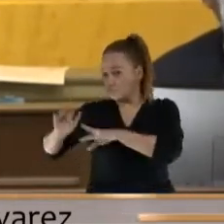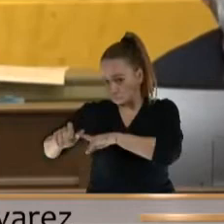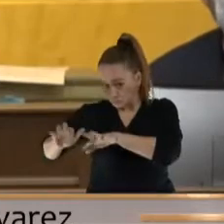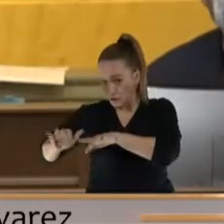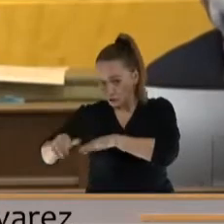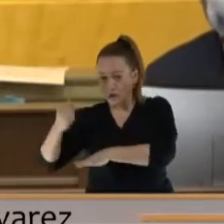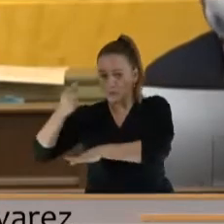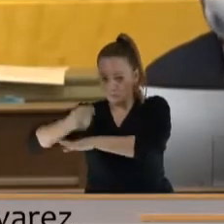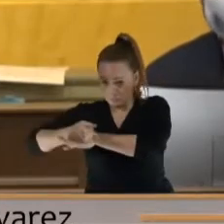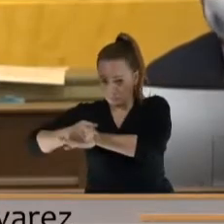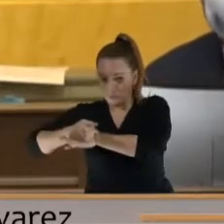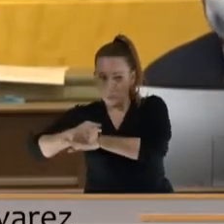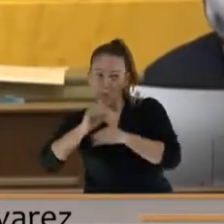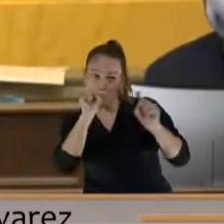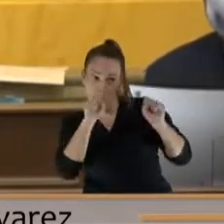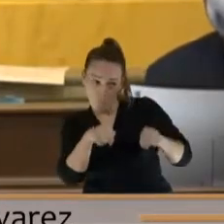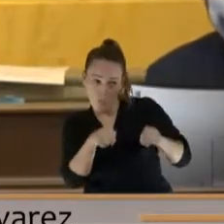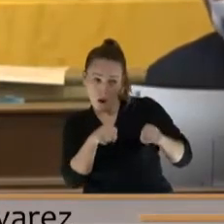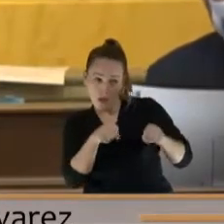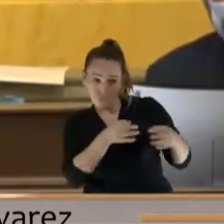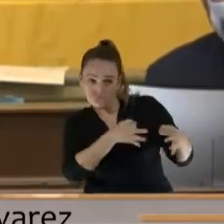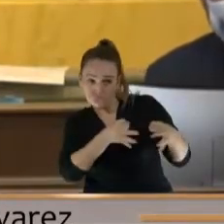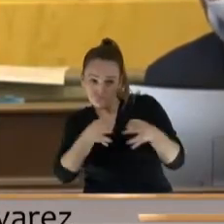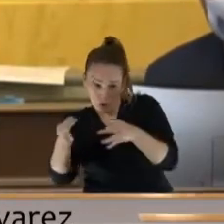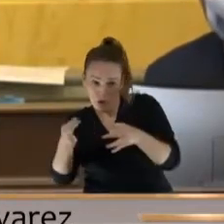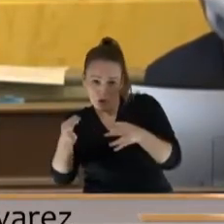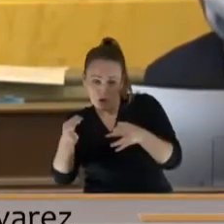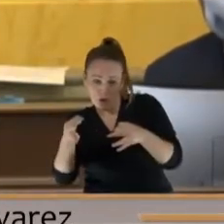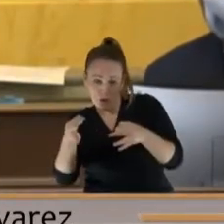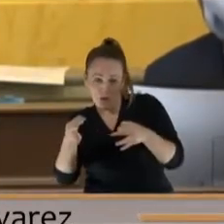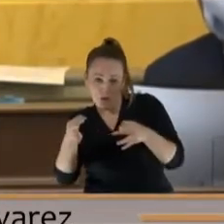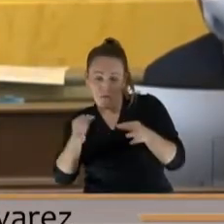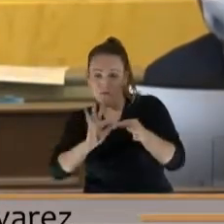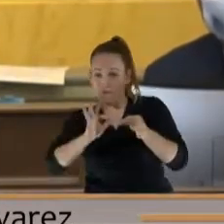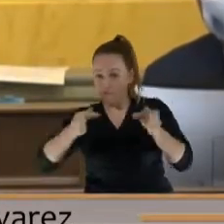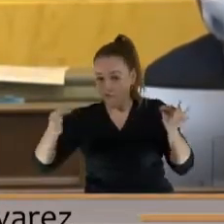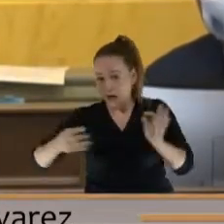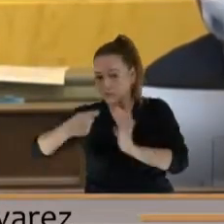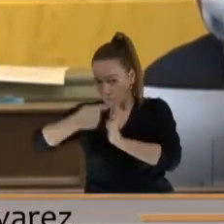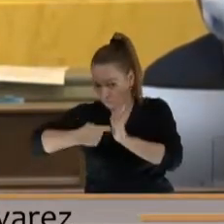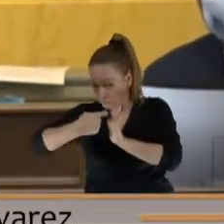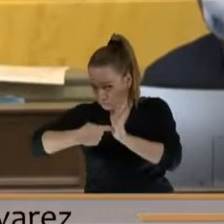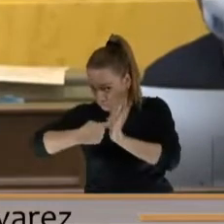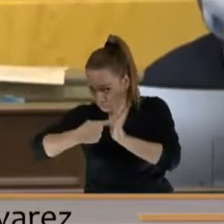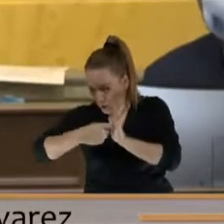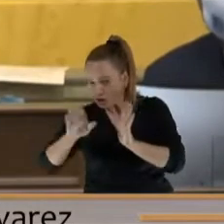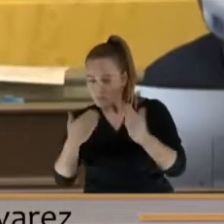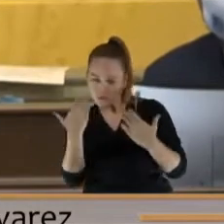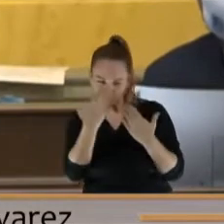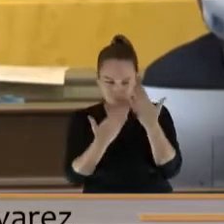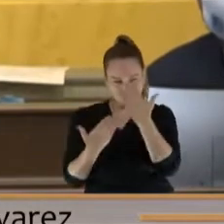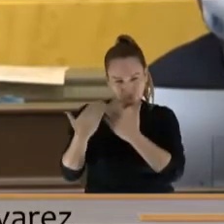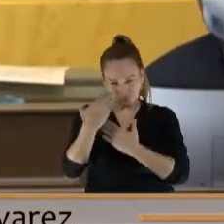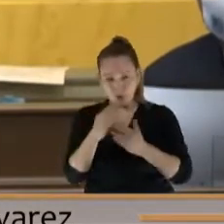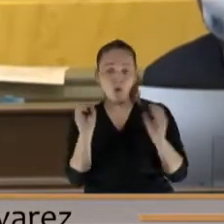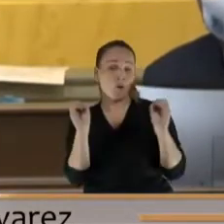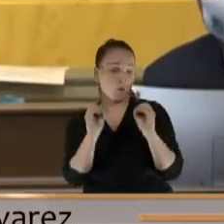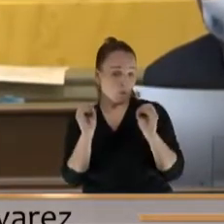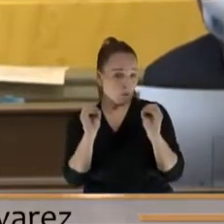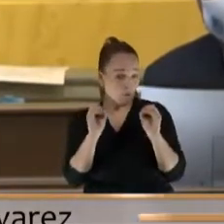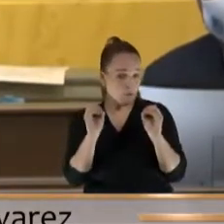si se podrá presentar hoy mismo con fe de ratas la modificación para someter la consideración o